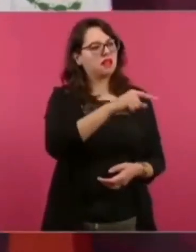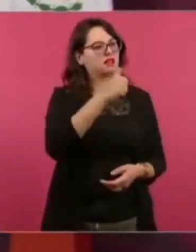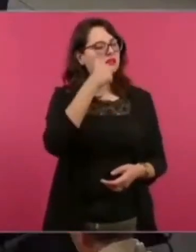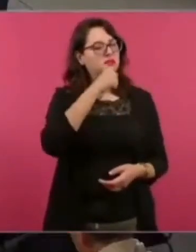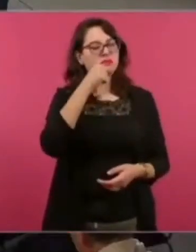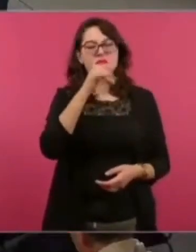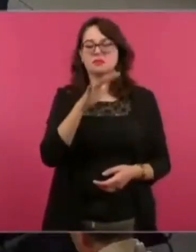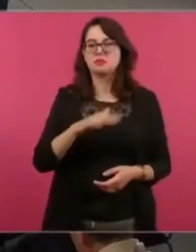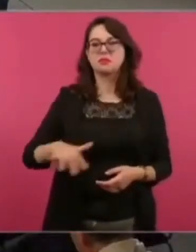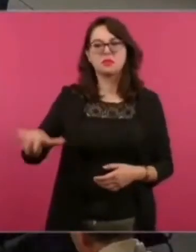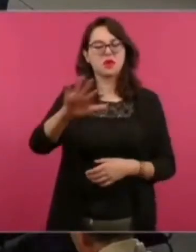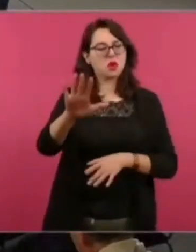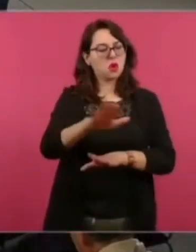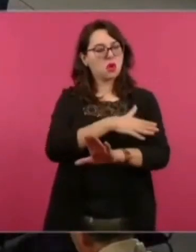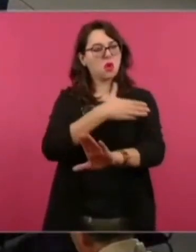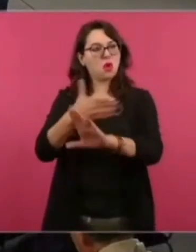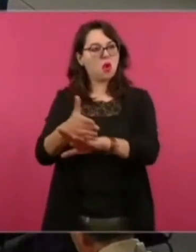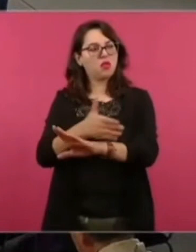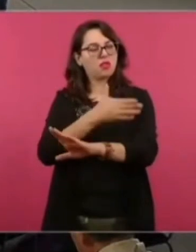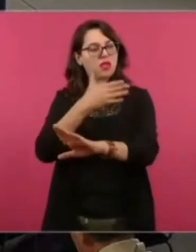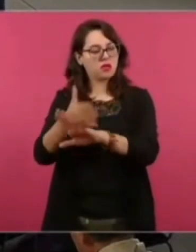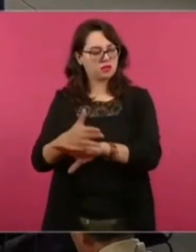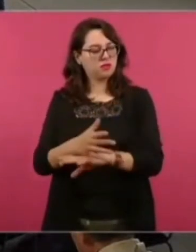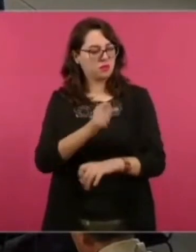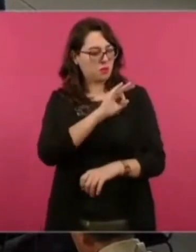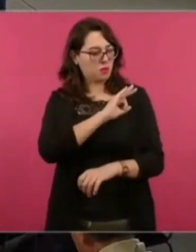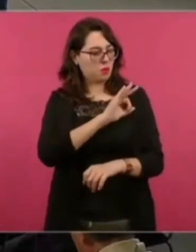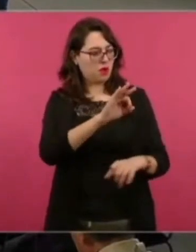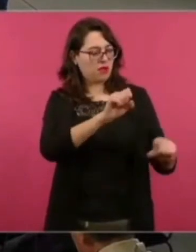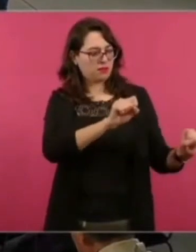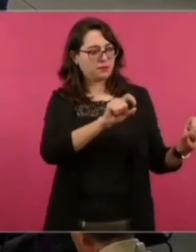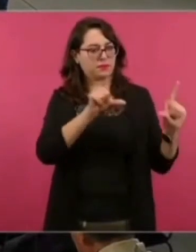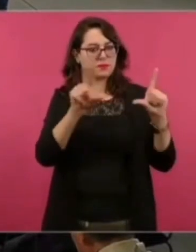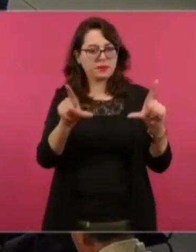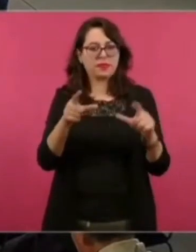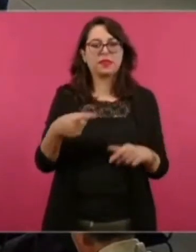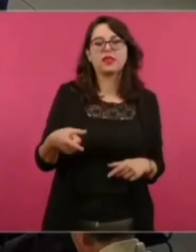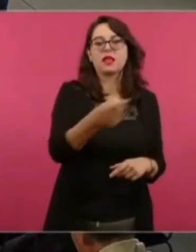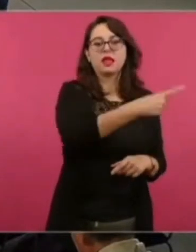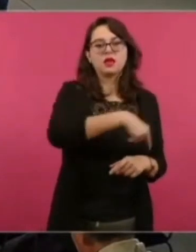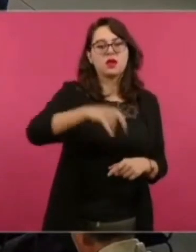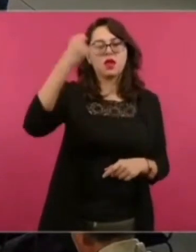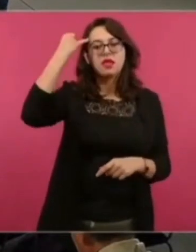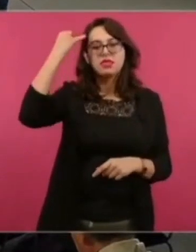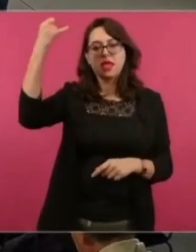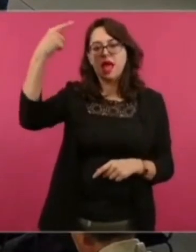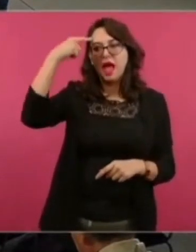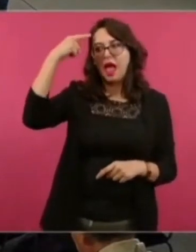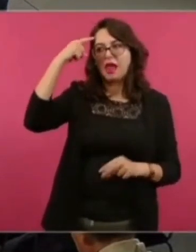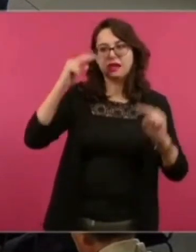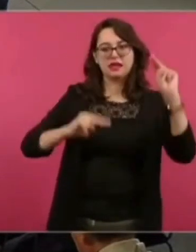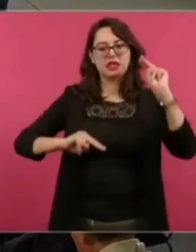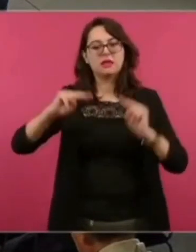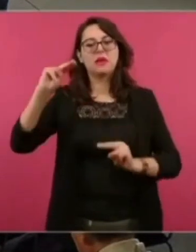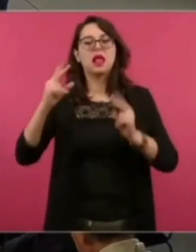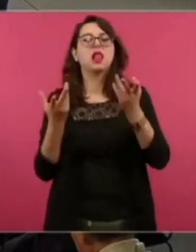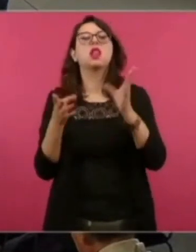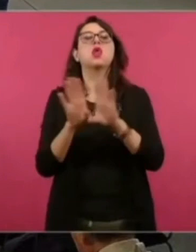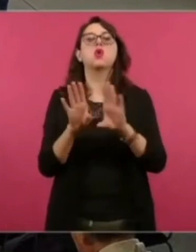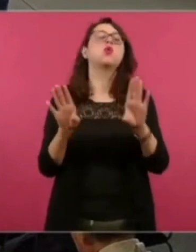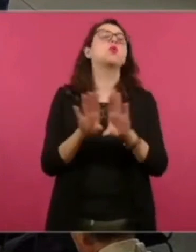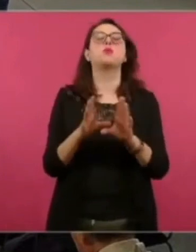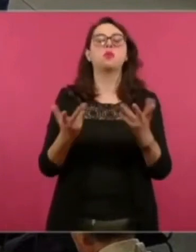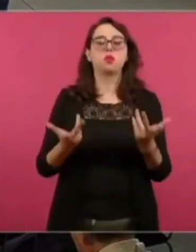sí para que vean qué nivel tienen estos